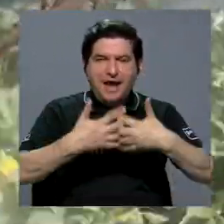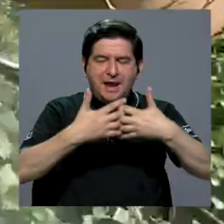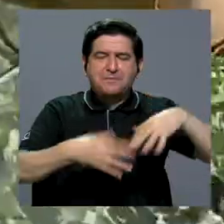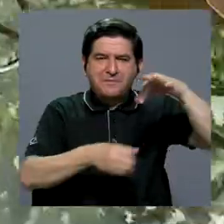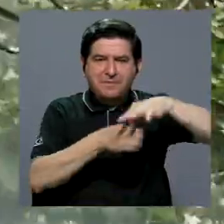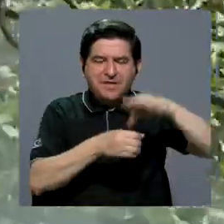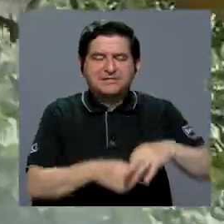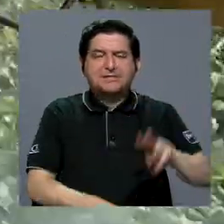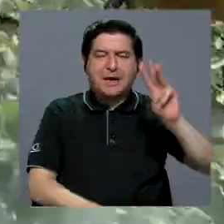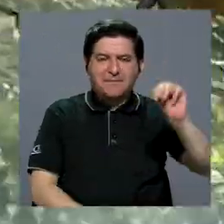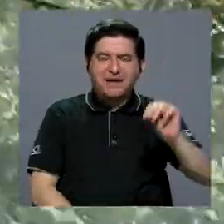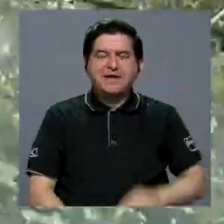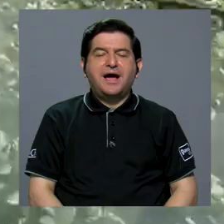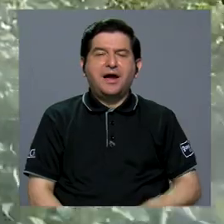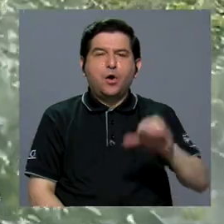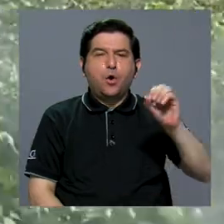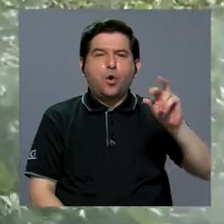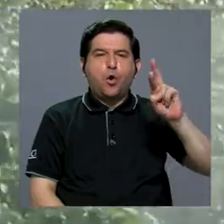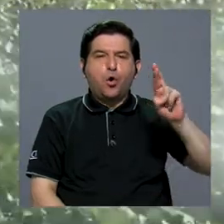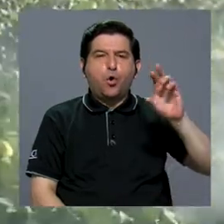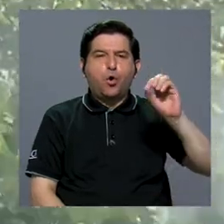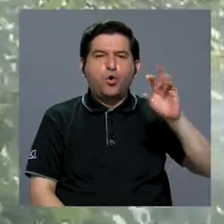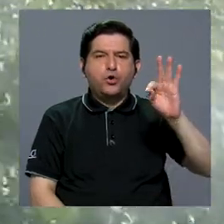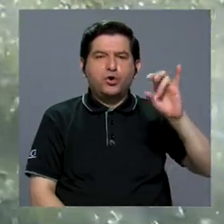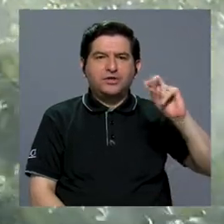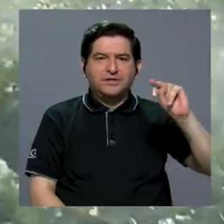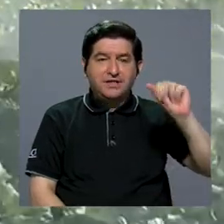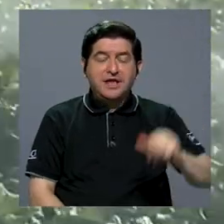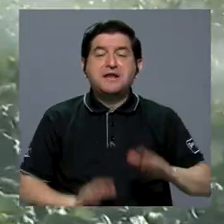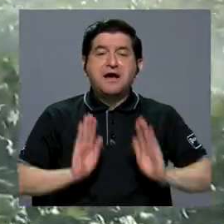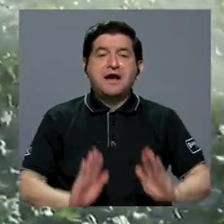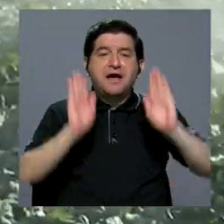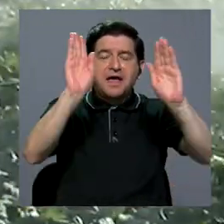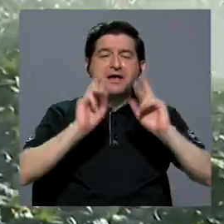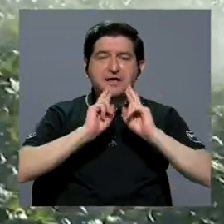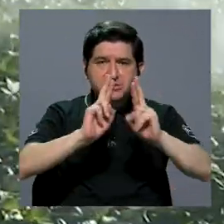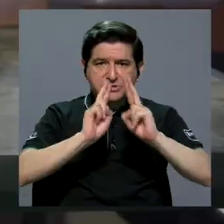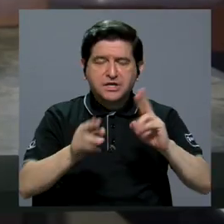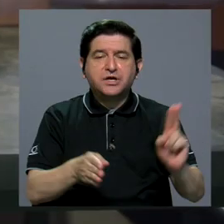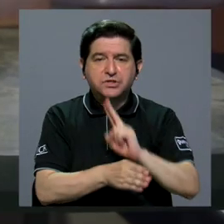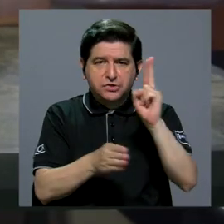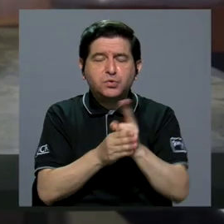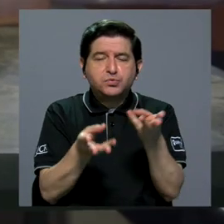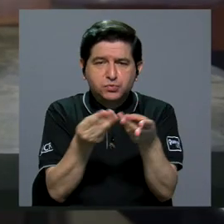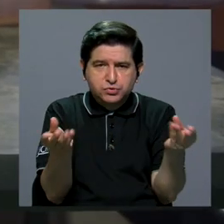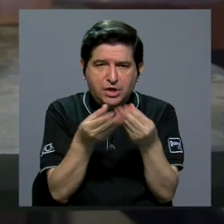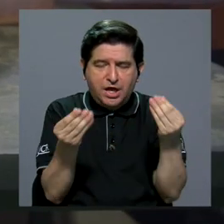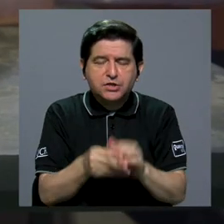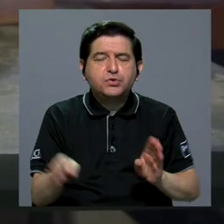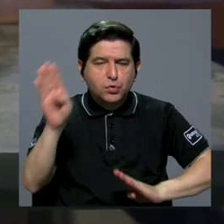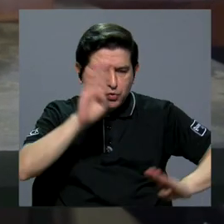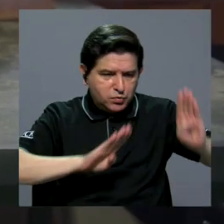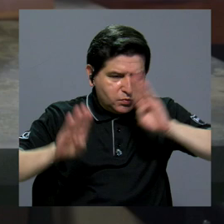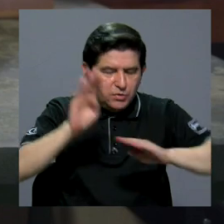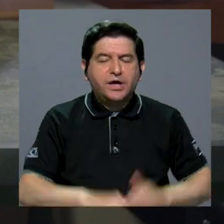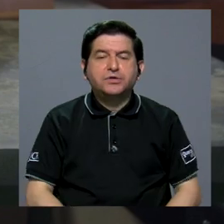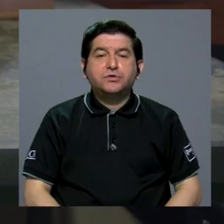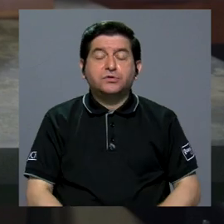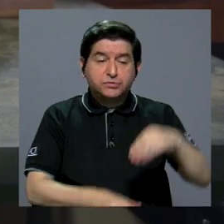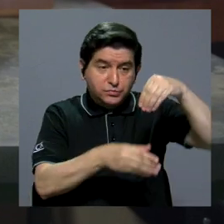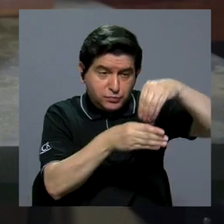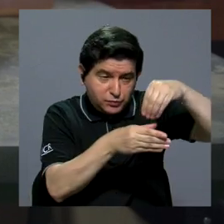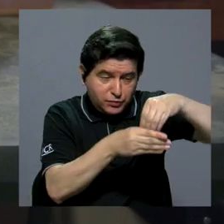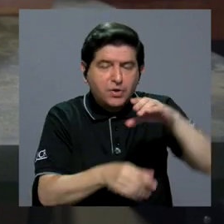agrícola Mayán de Orotina, ha obtenido excelentes resultados utilizando estos productos biológicos para la